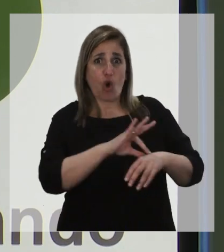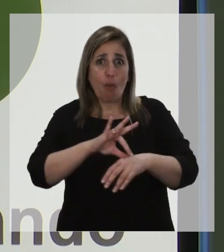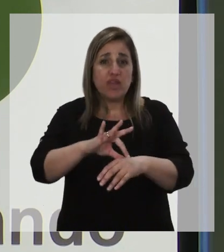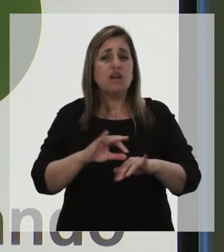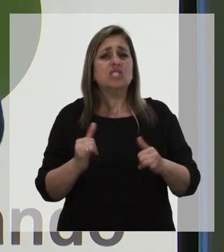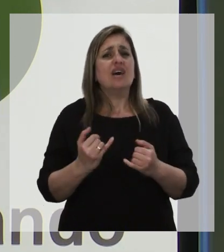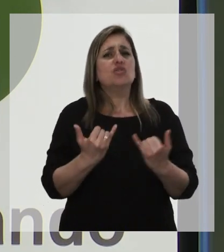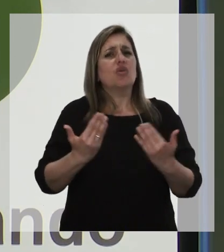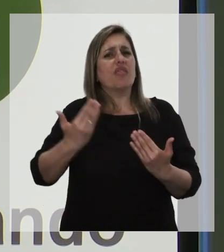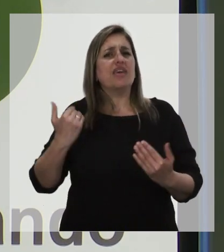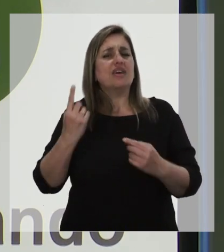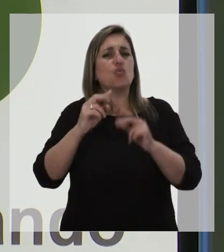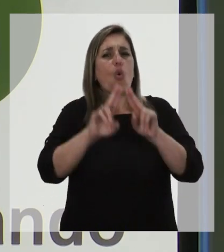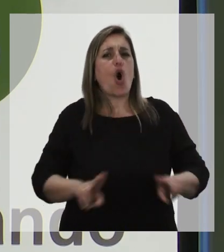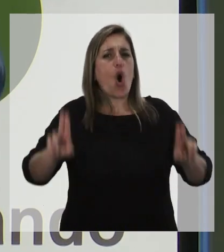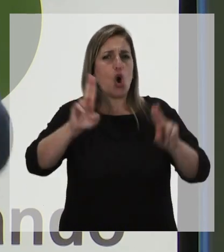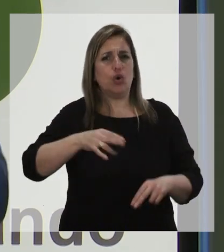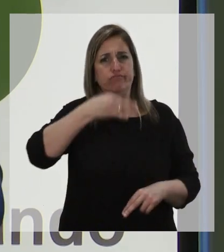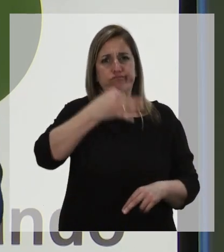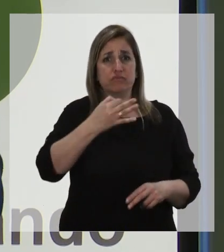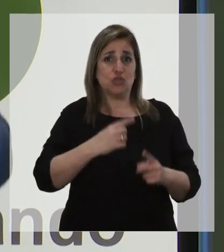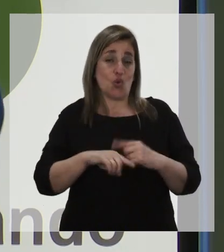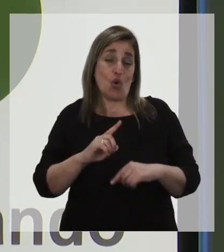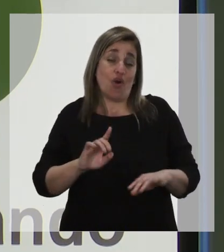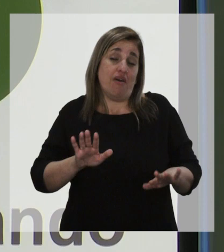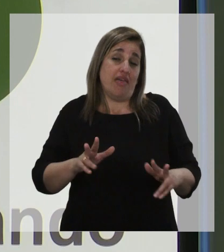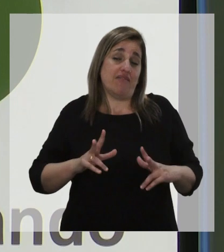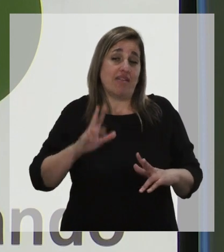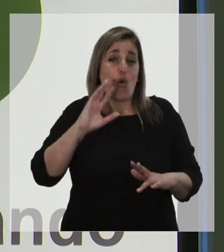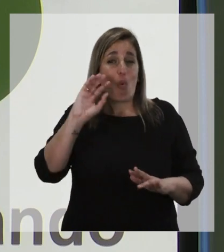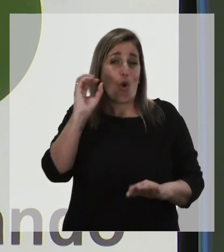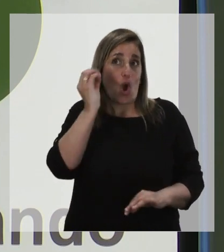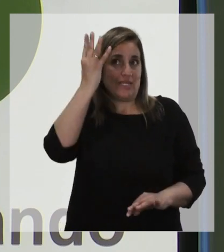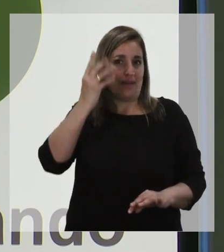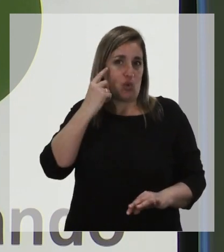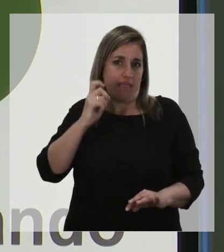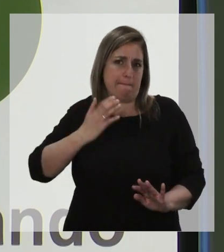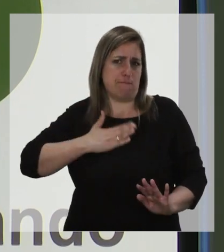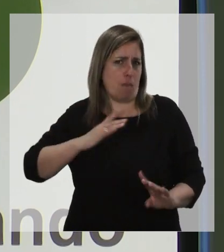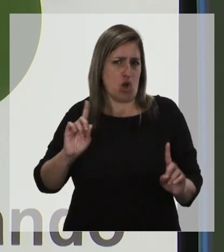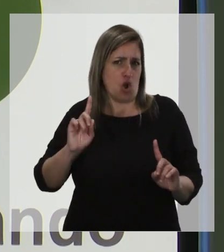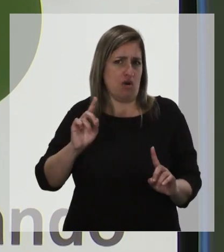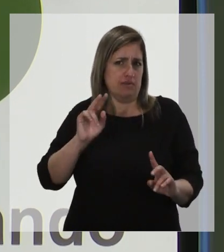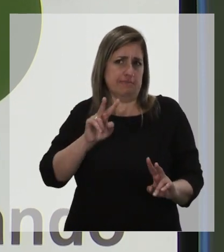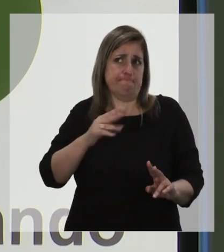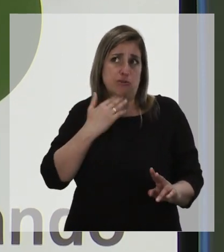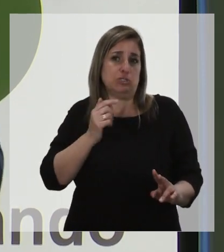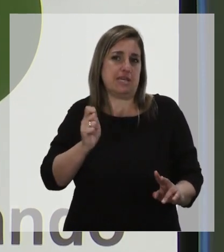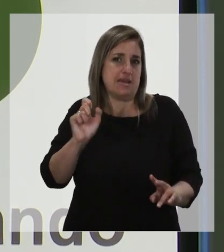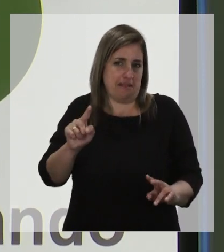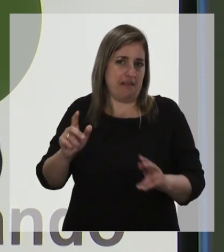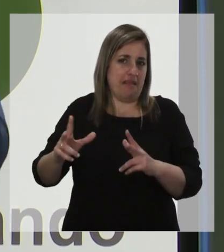Hace pocos días me tocó decir un discurso en las Naciones Unidas y terminé con un concepto que obviamente no es de mi autoría, o por lo menos